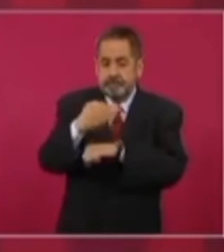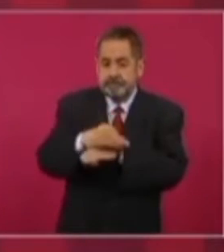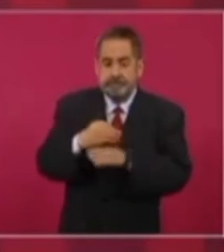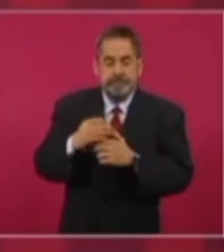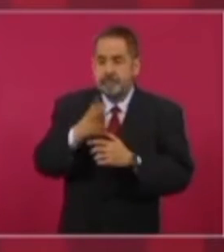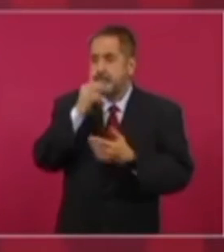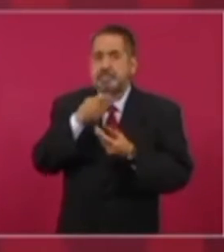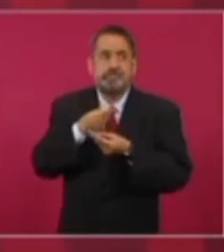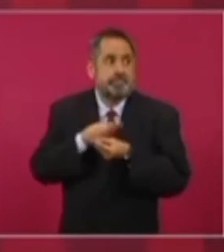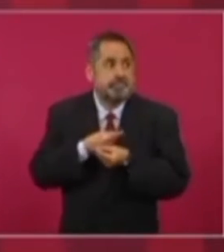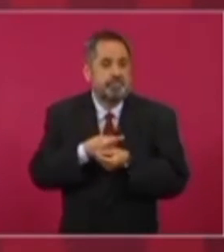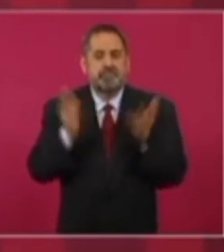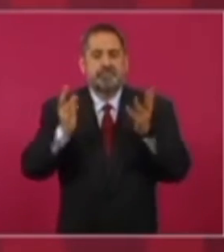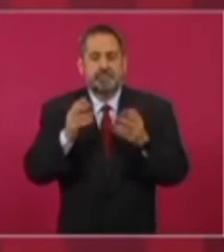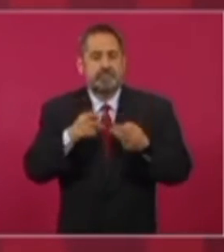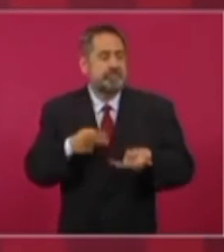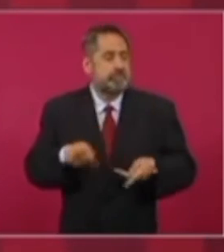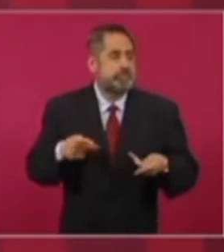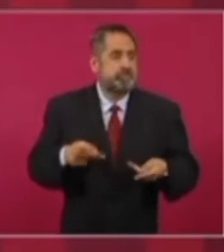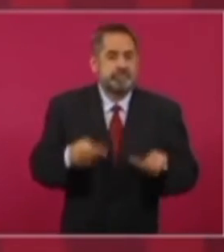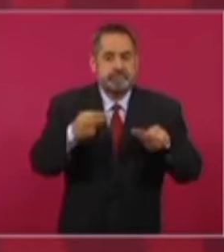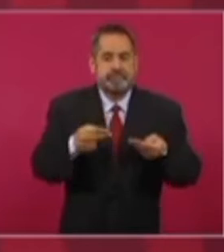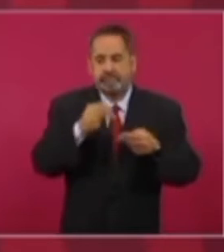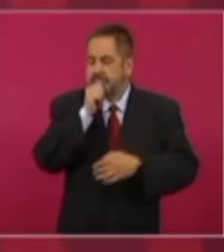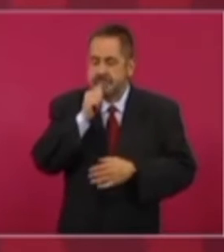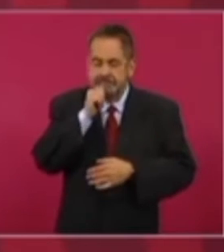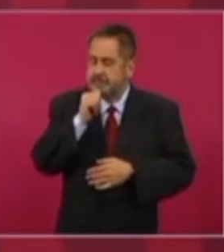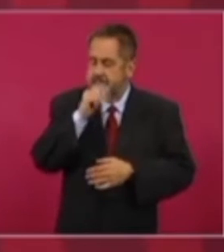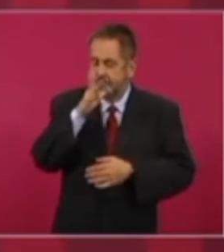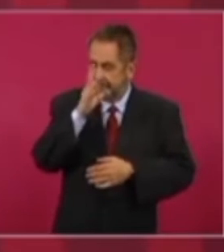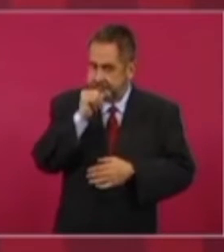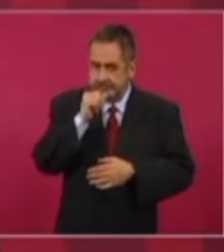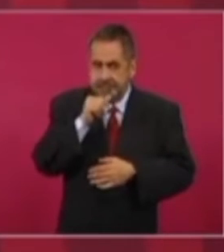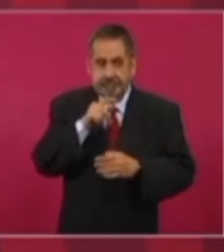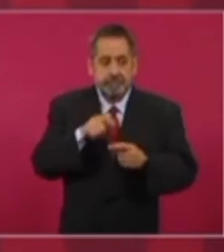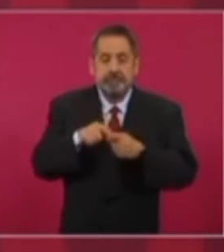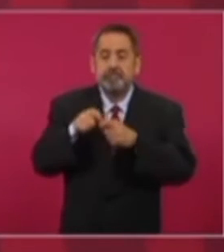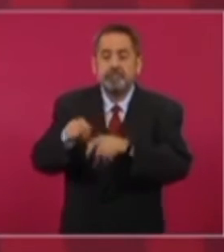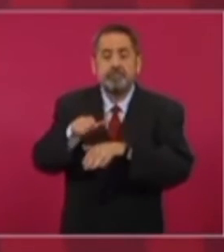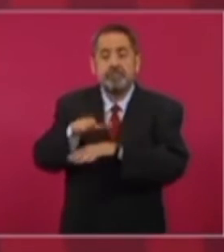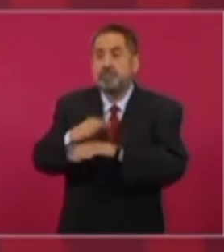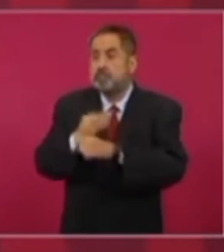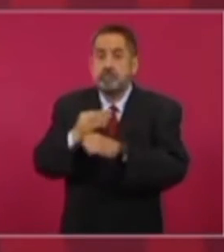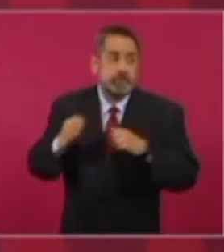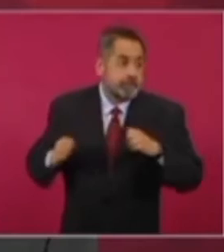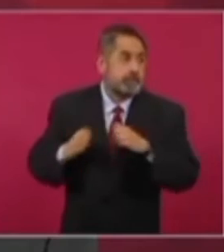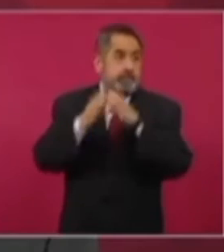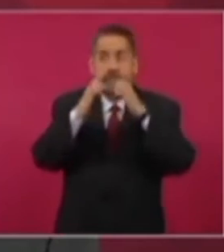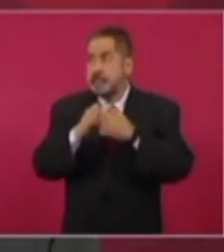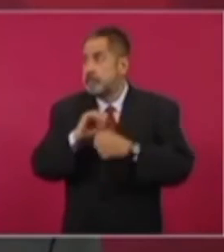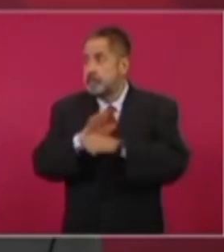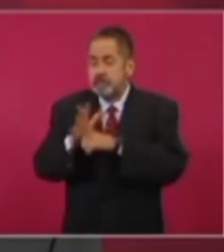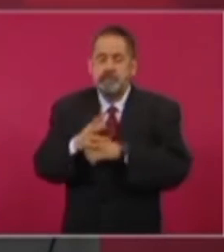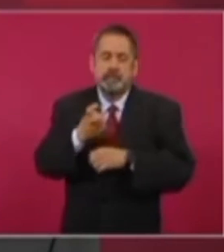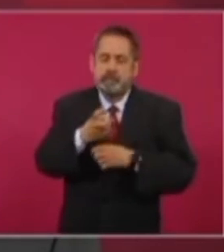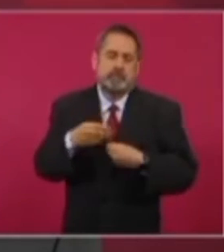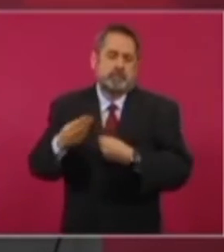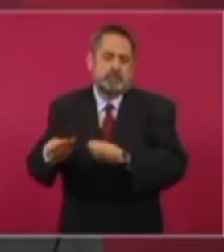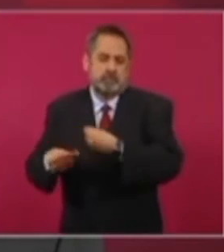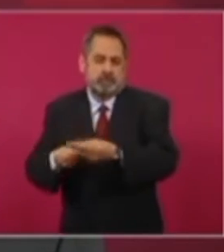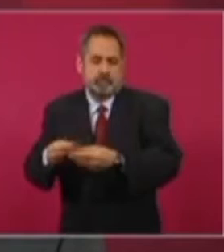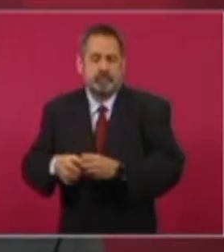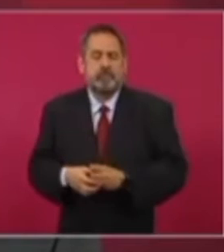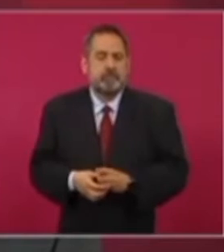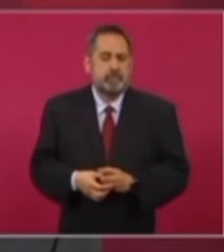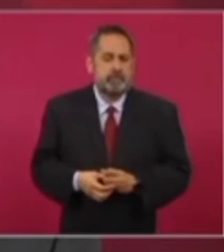no se puede hacer con fines comerciales, sino se hace en el contexto de la emergencia. La manera en que lo hacemos,